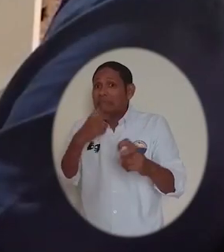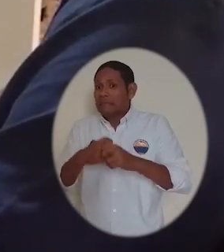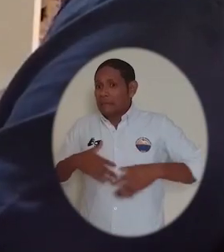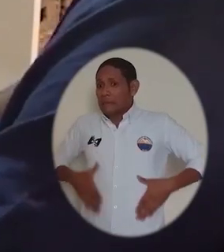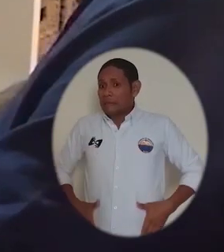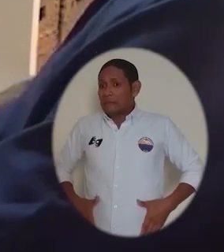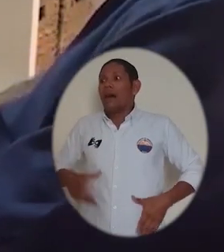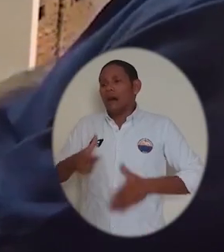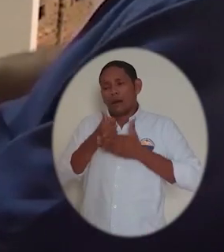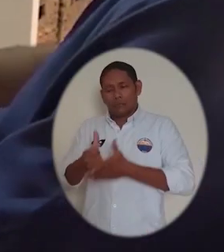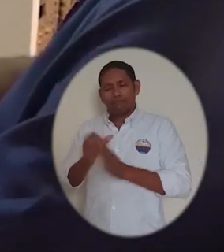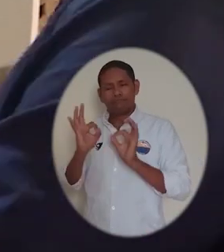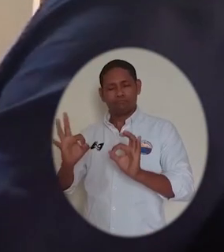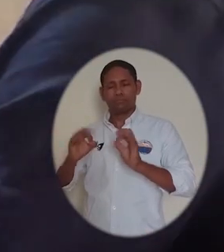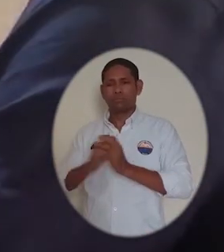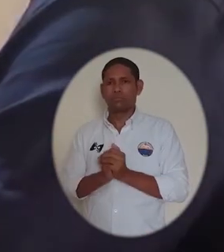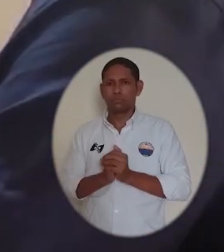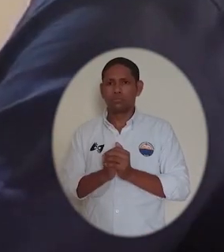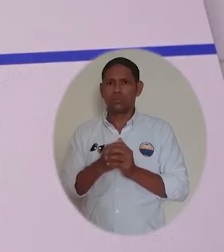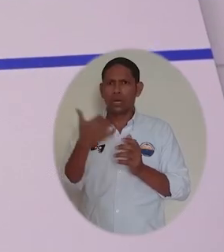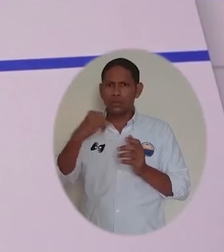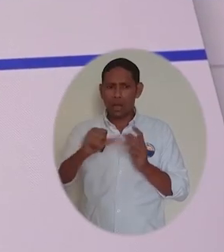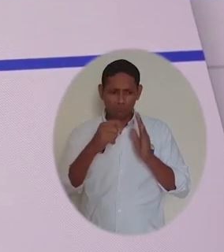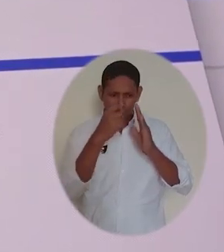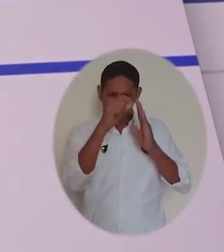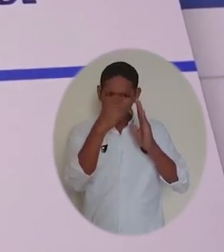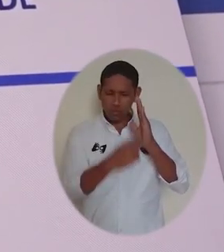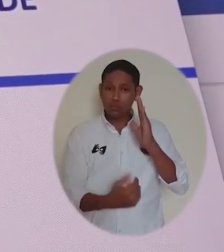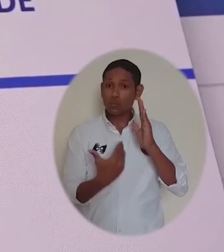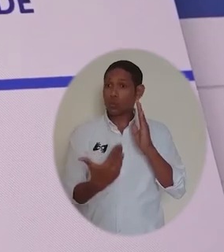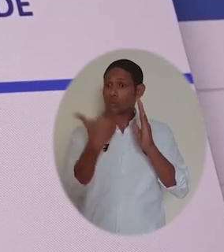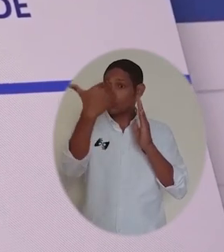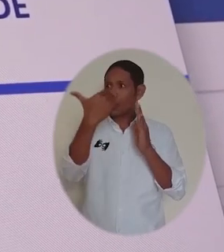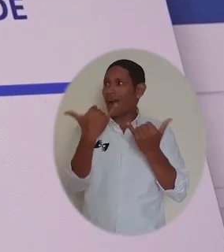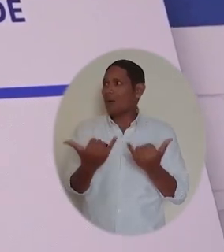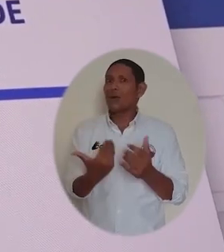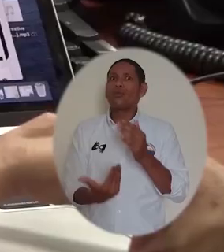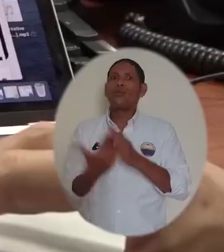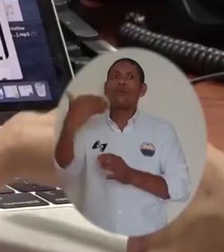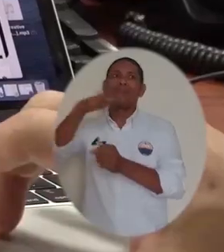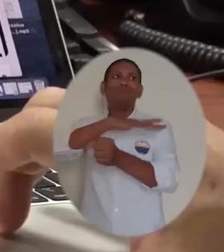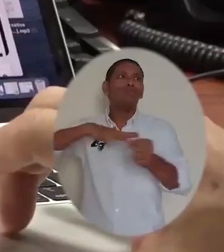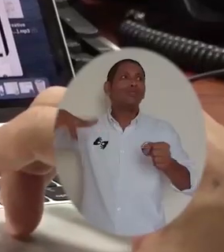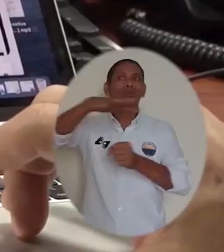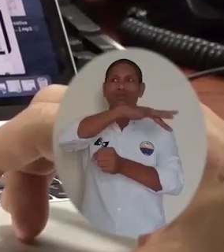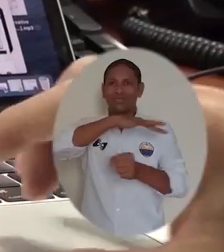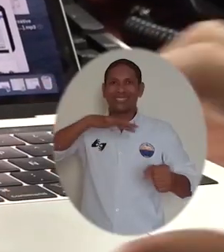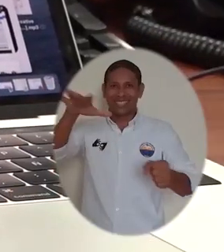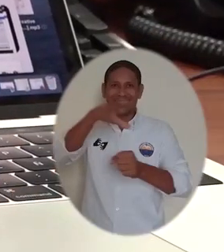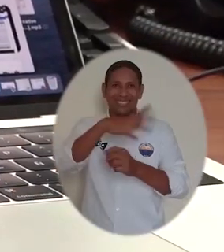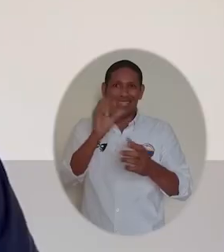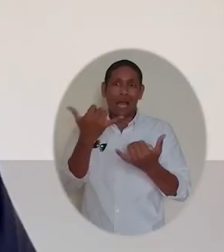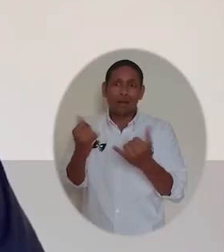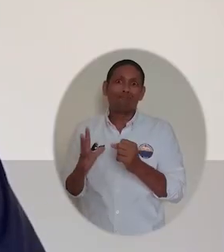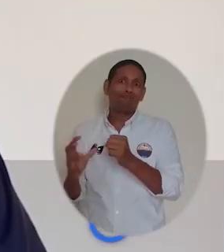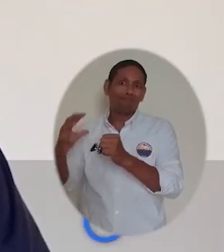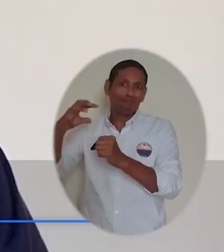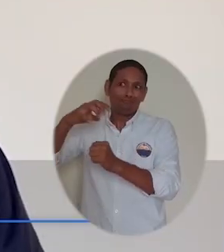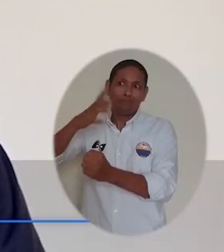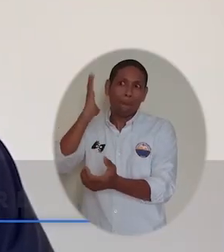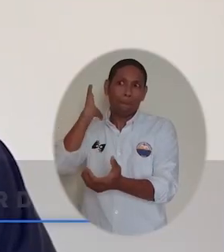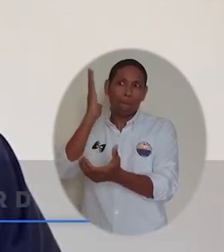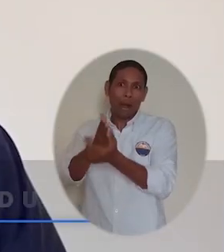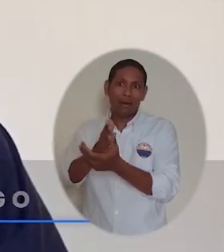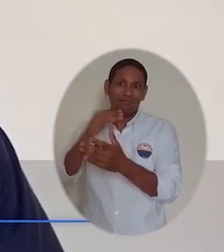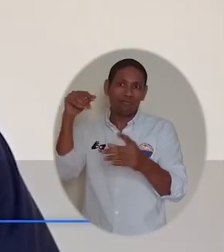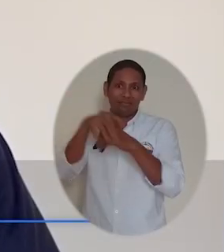estudiantes, aquellos de bajos recursos. Las decisiones y en los reglamentos que se han tomado acerca de la nueva circunstancia que está